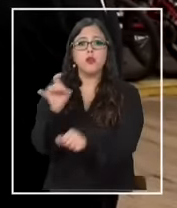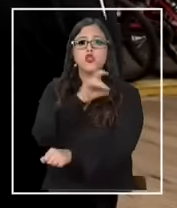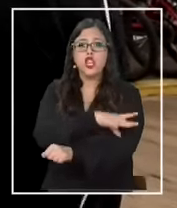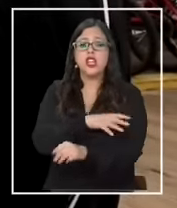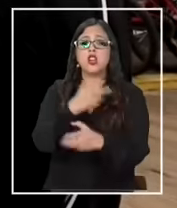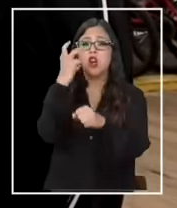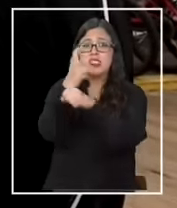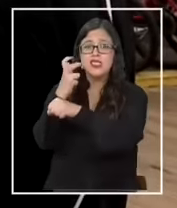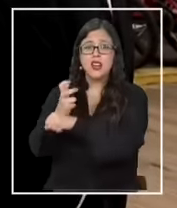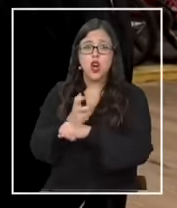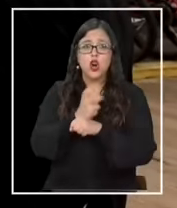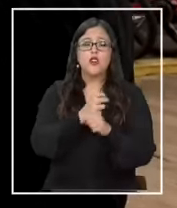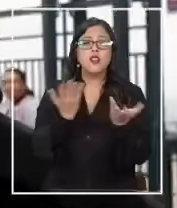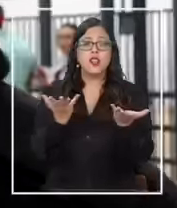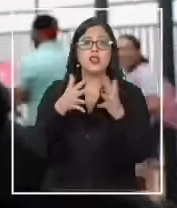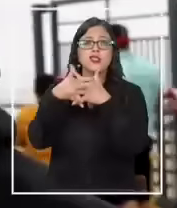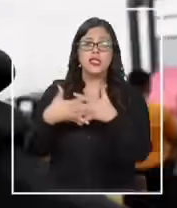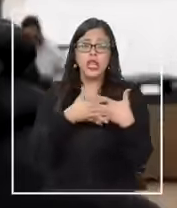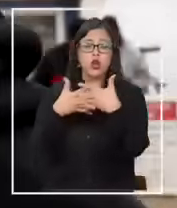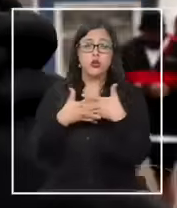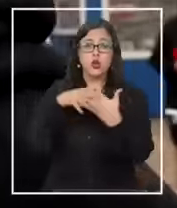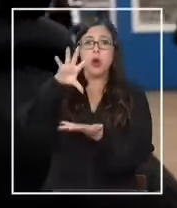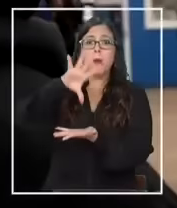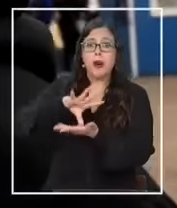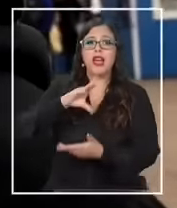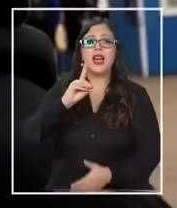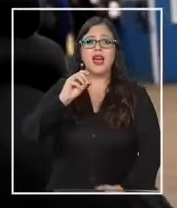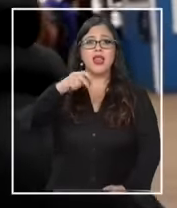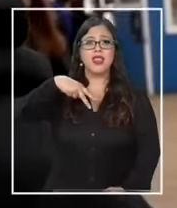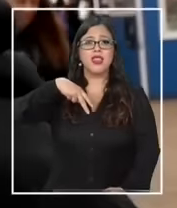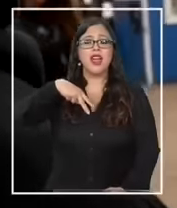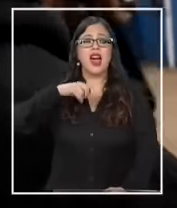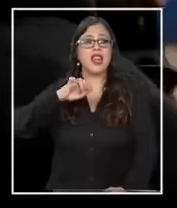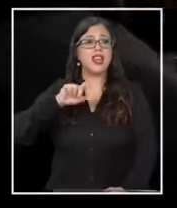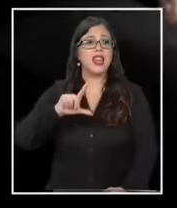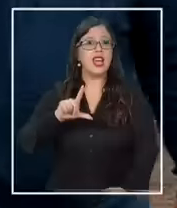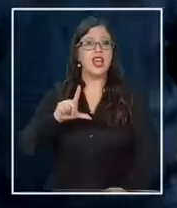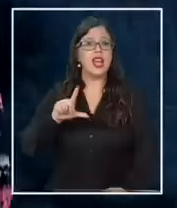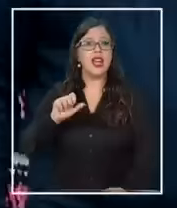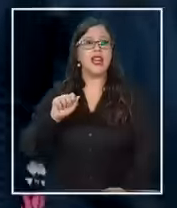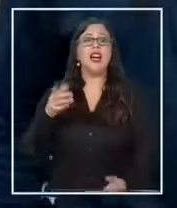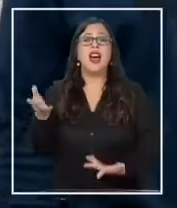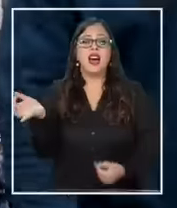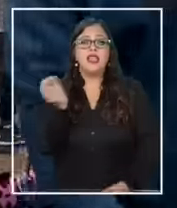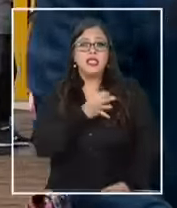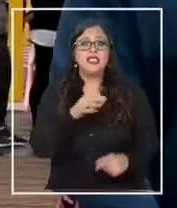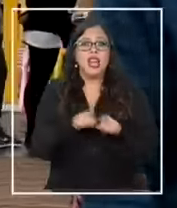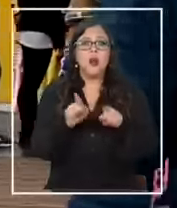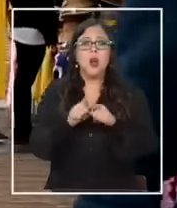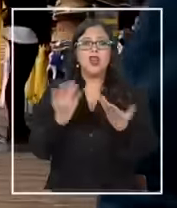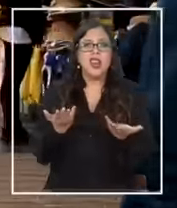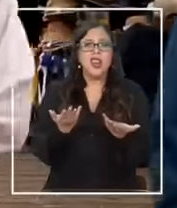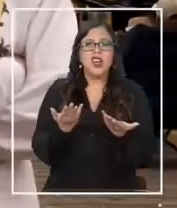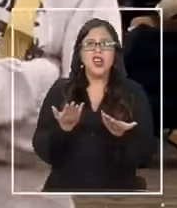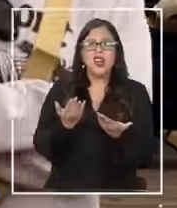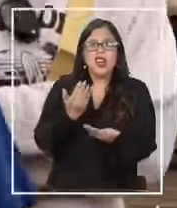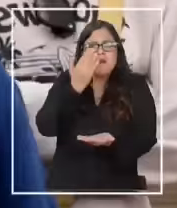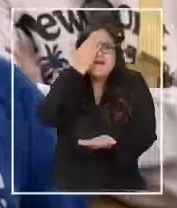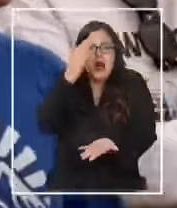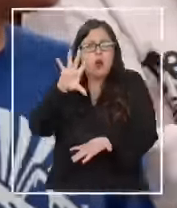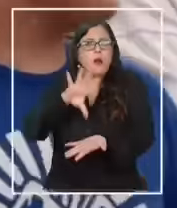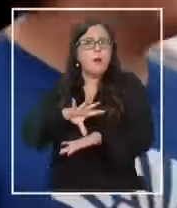cometiendo crímenes en suelo estadounidense, Daniel asegura que empañan la buena imagen que se tiene de nuestro país.